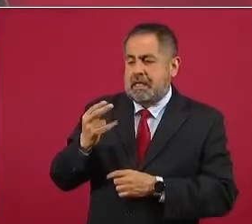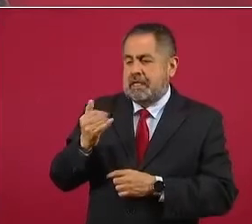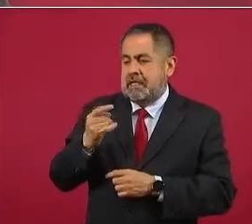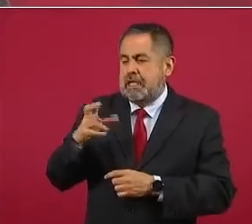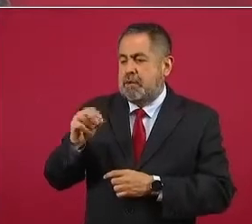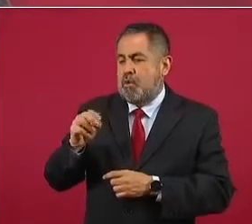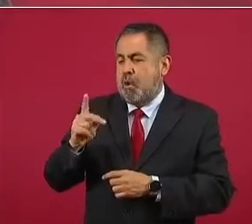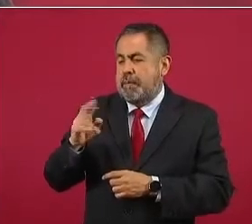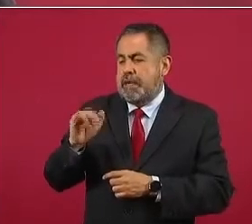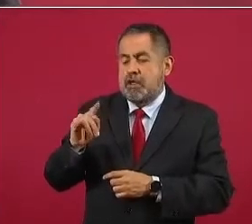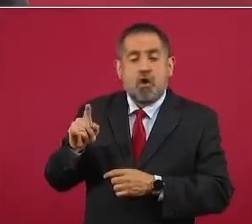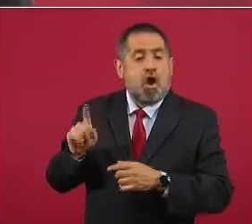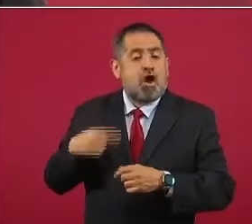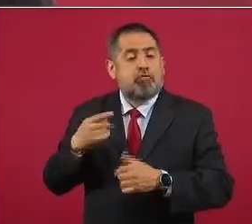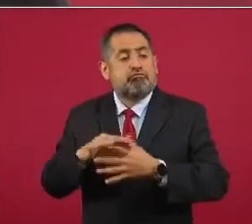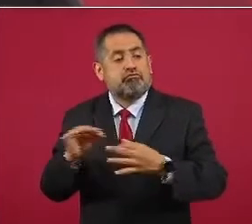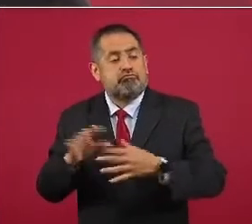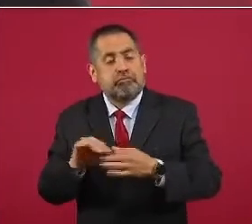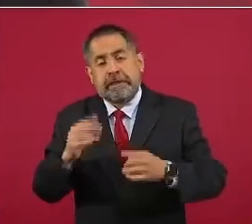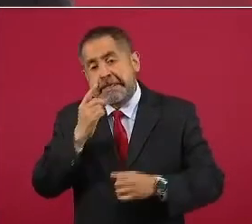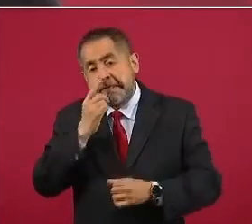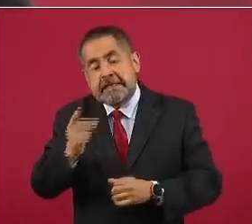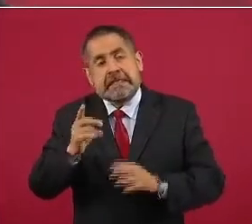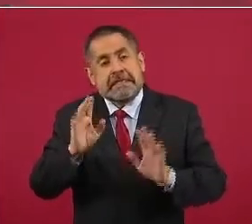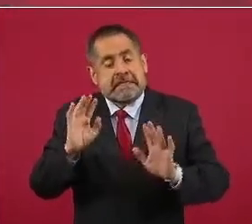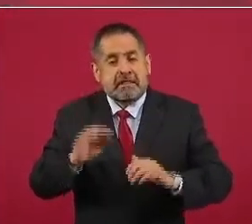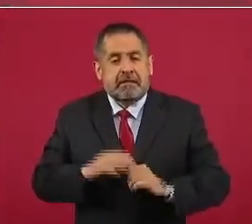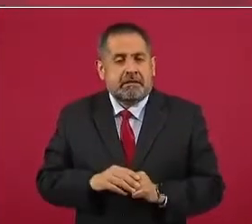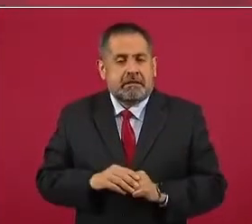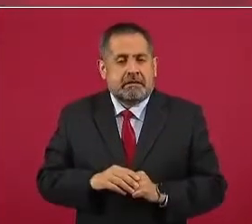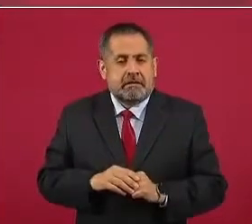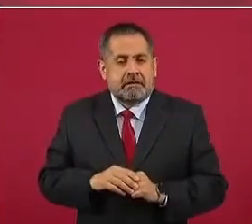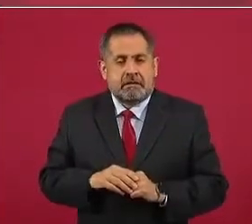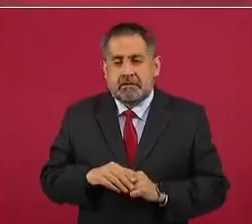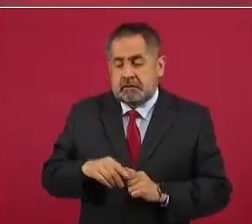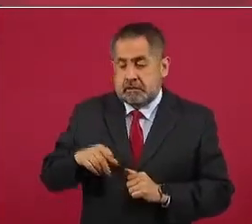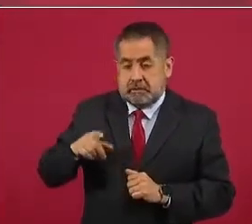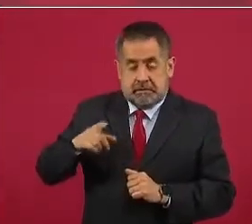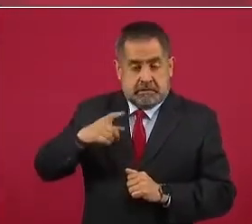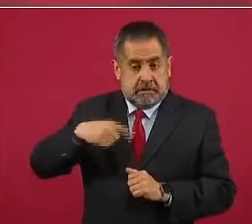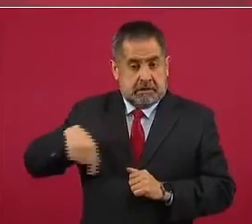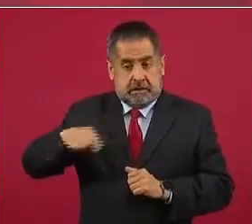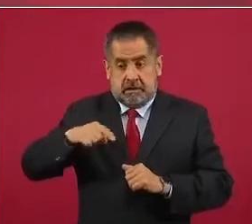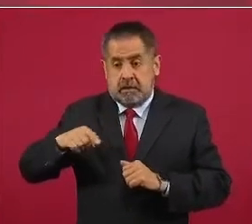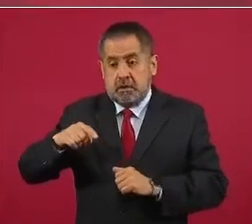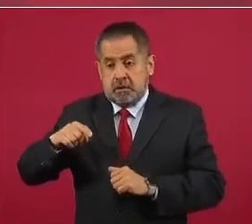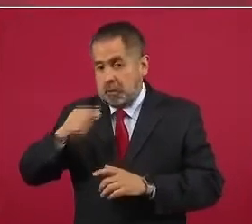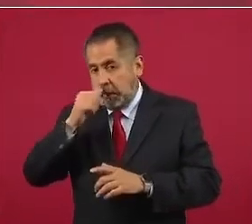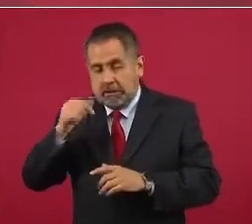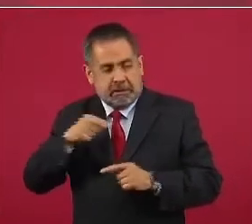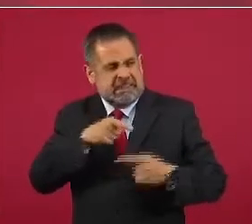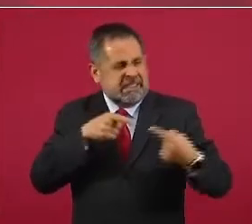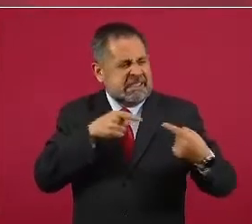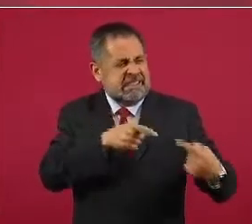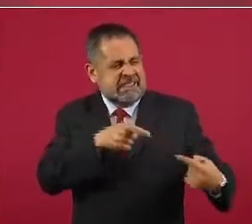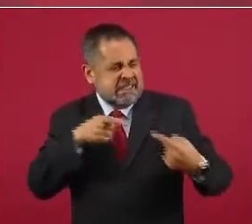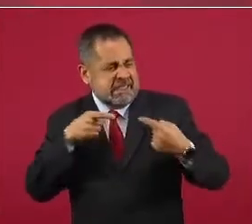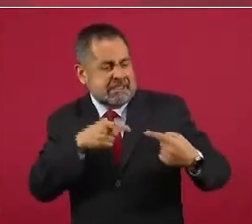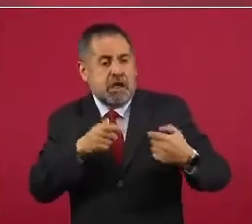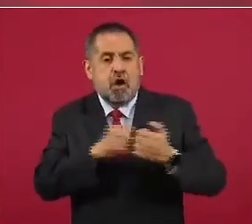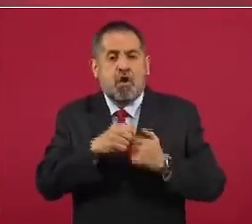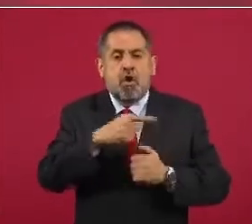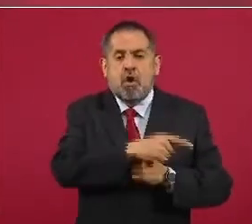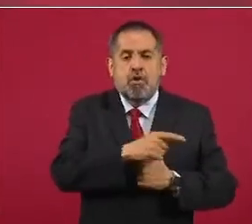que cuando estaban enfrentando a los conservadores, pues habían batallas,